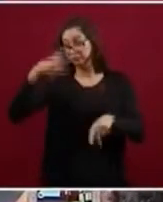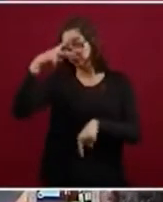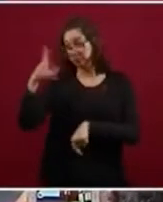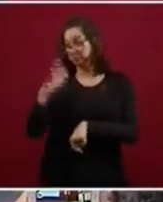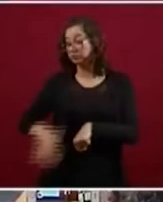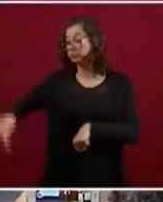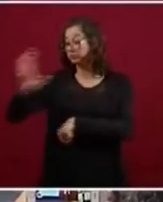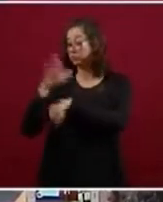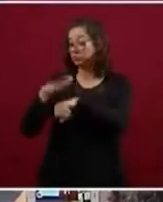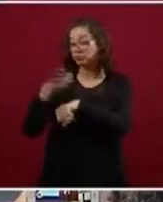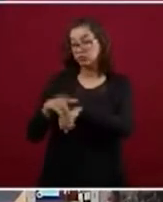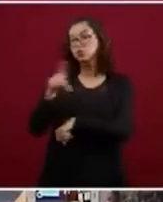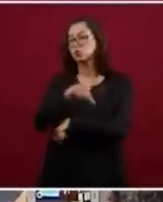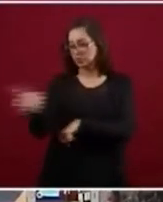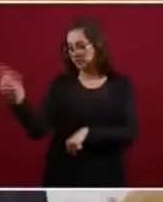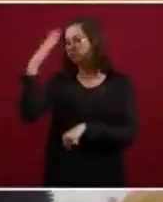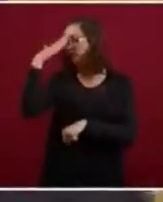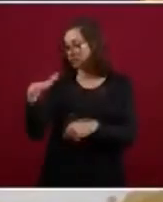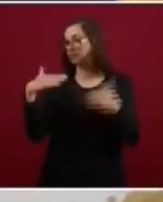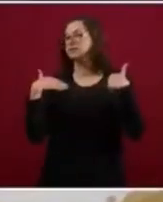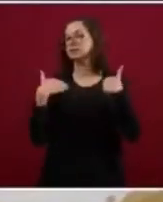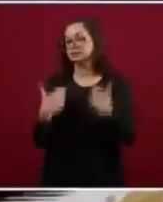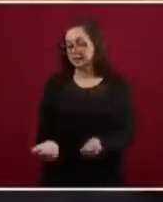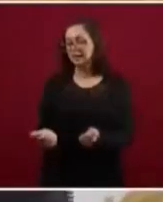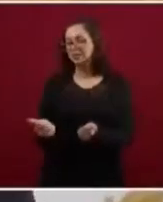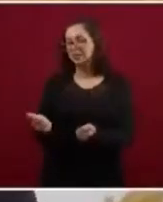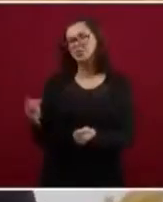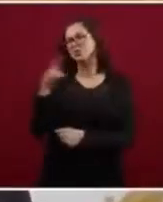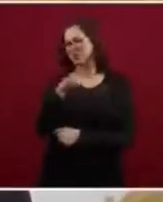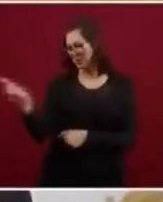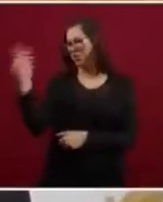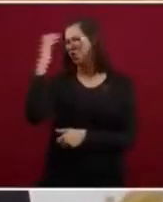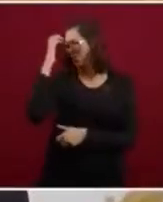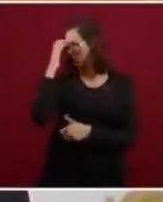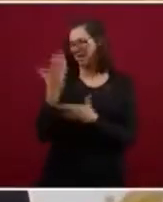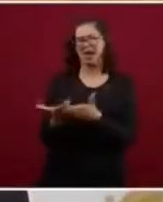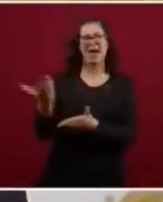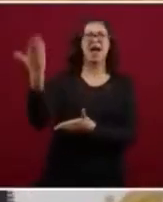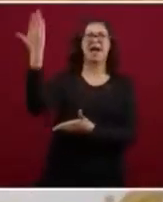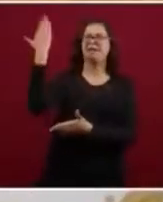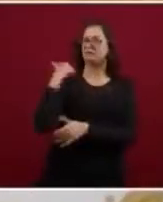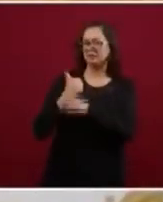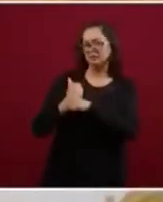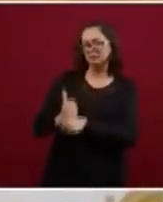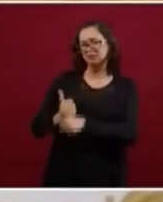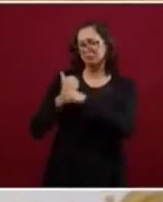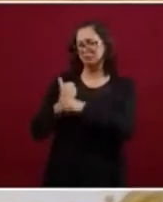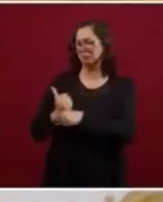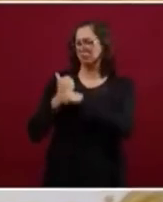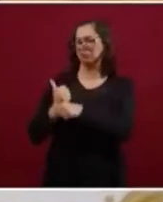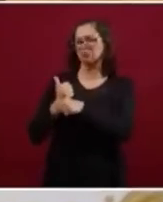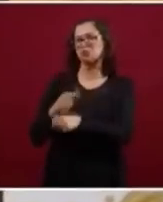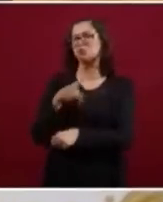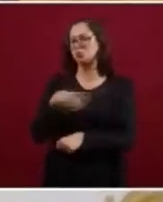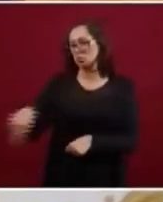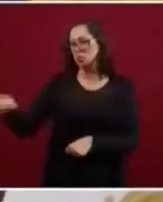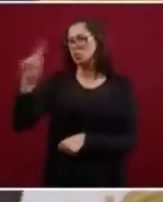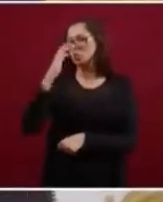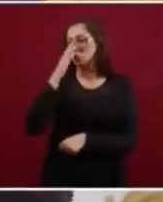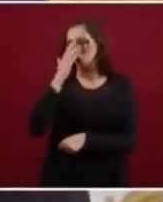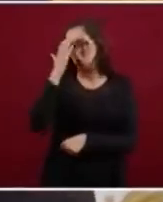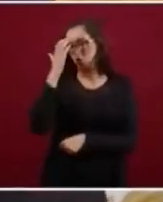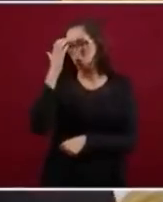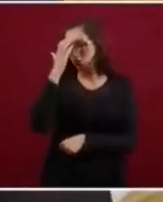entendiendo perfectamente porque esto se padeció y puede ser que arriba en la